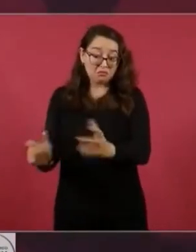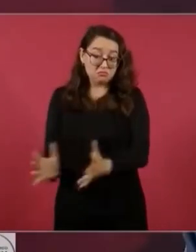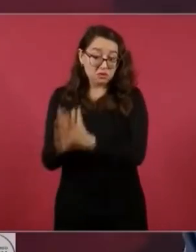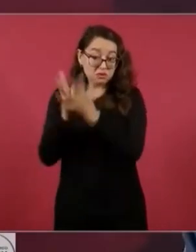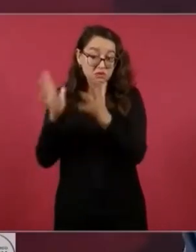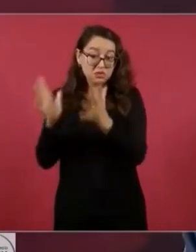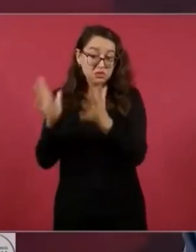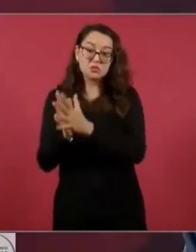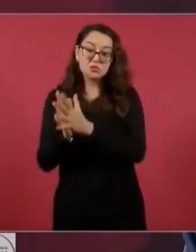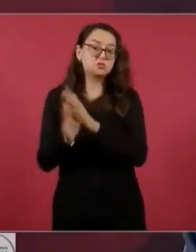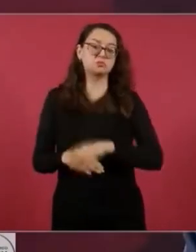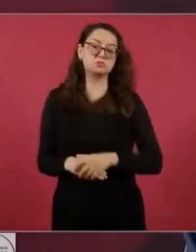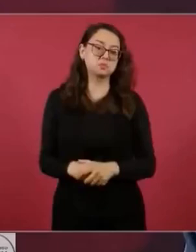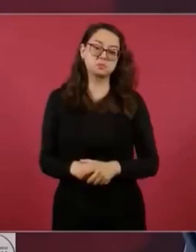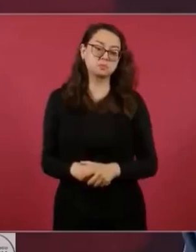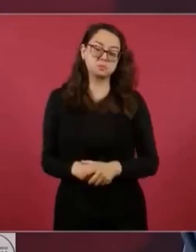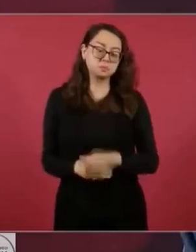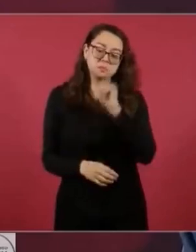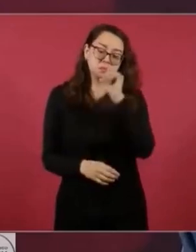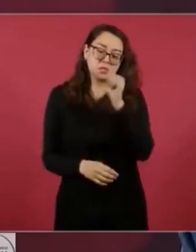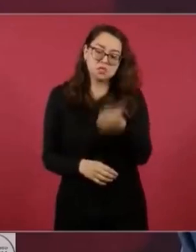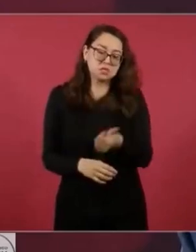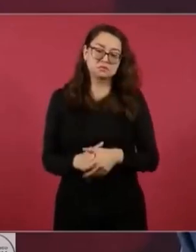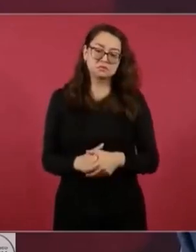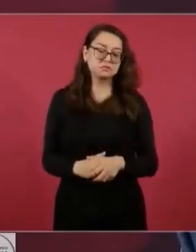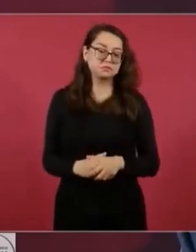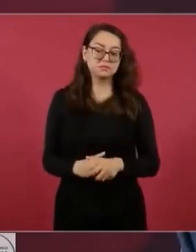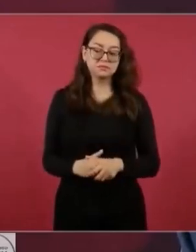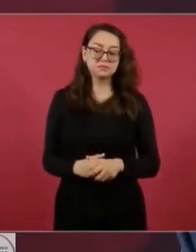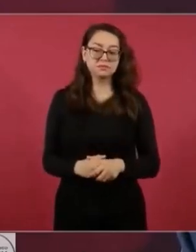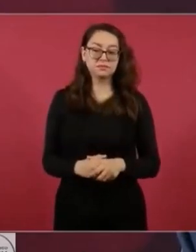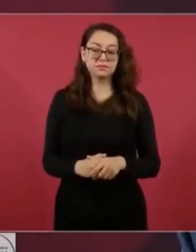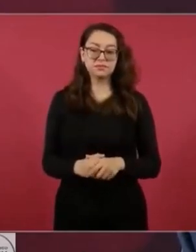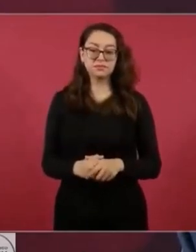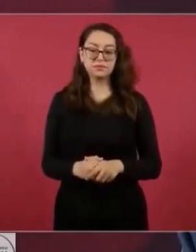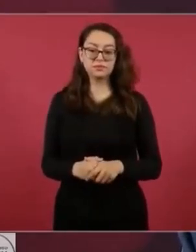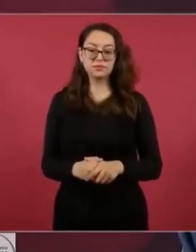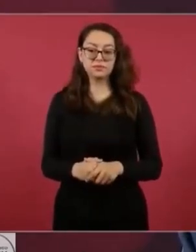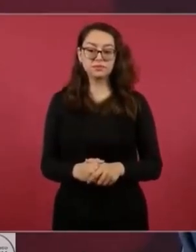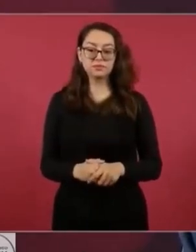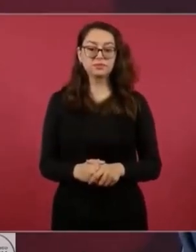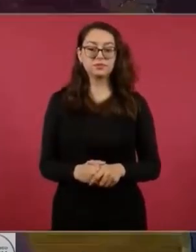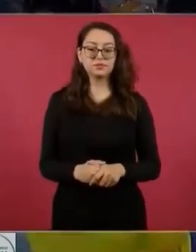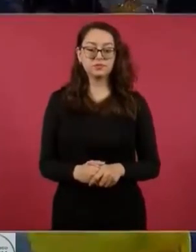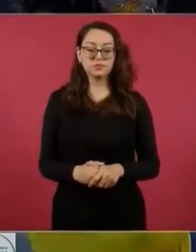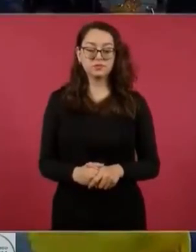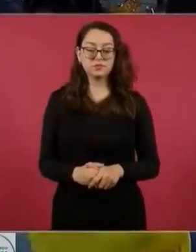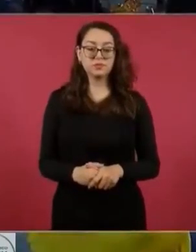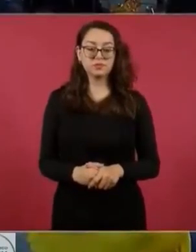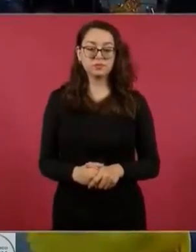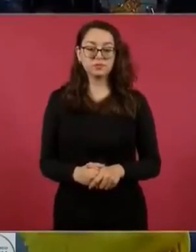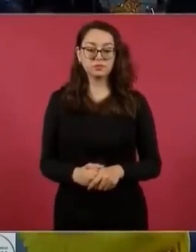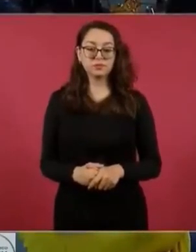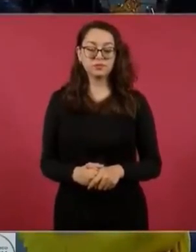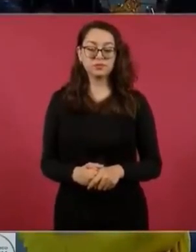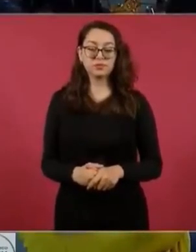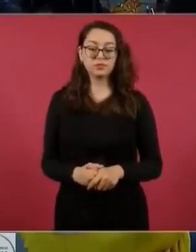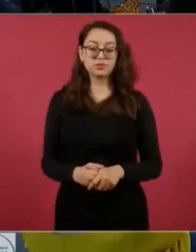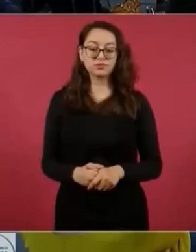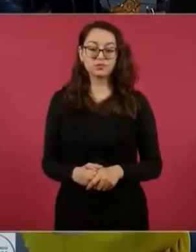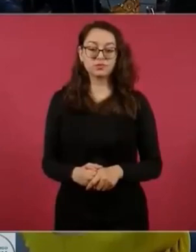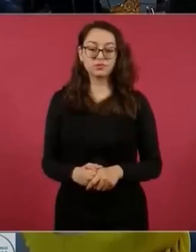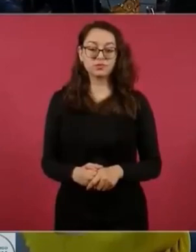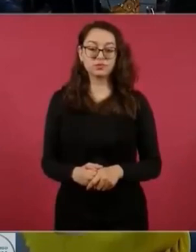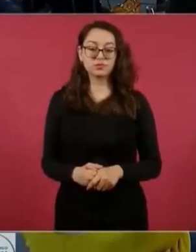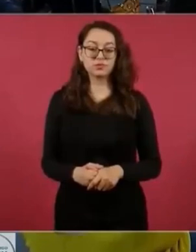Fuerzas Armadas de México. Presidente, pero si estas negociaciones previas para